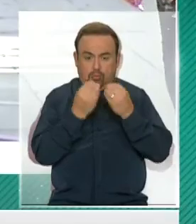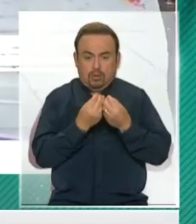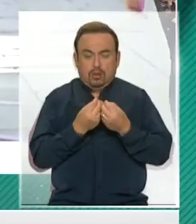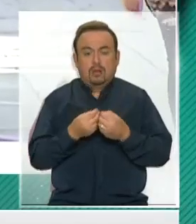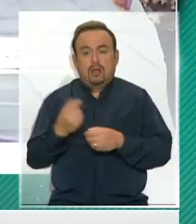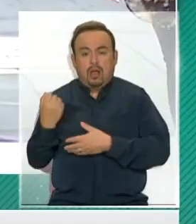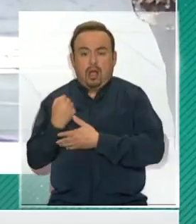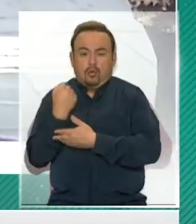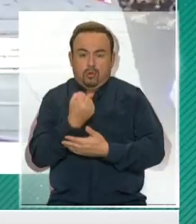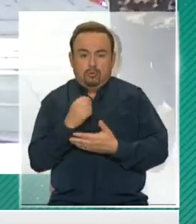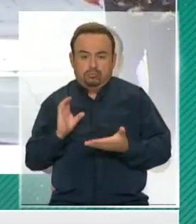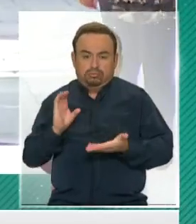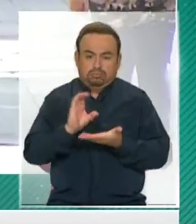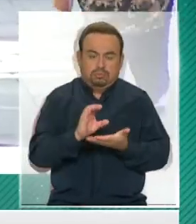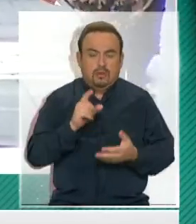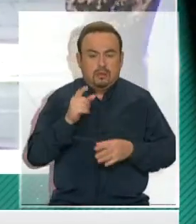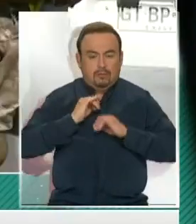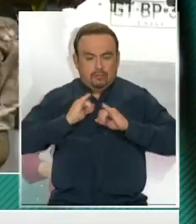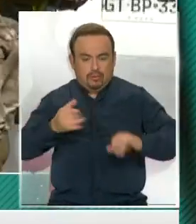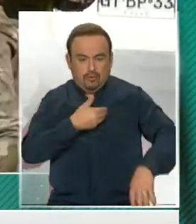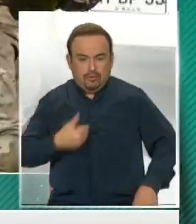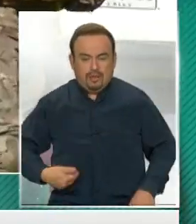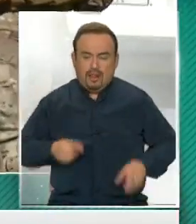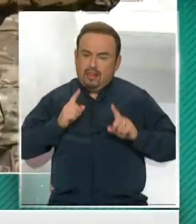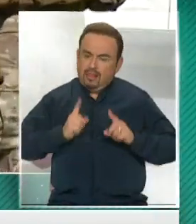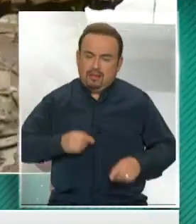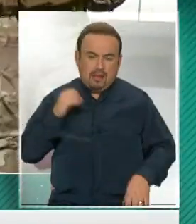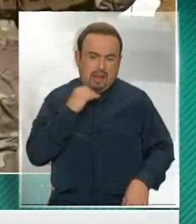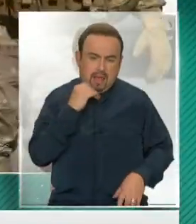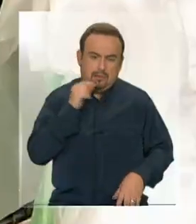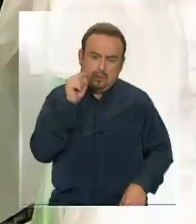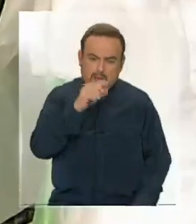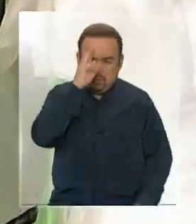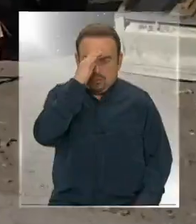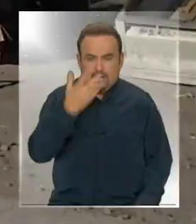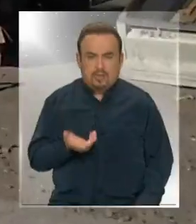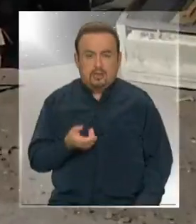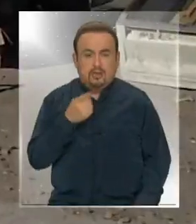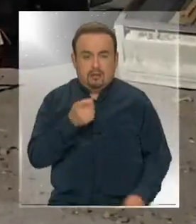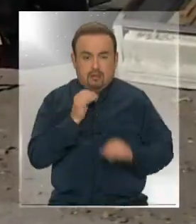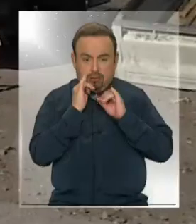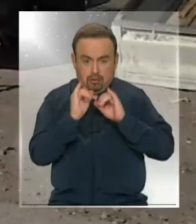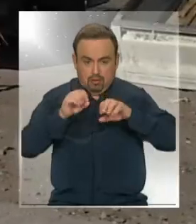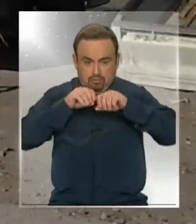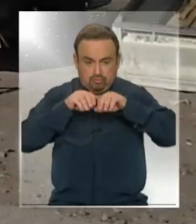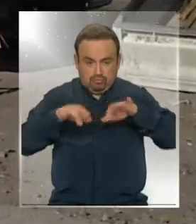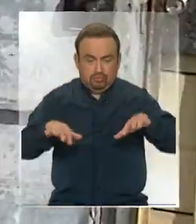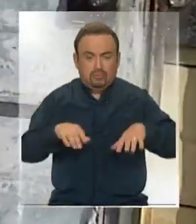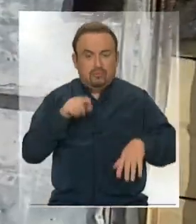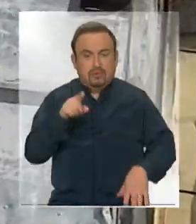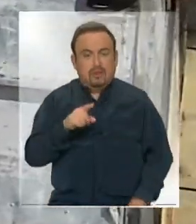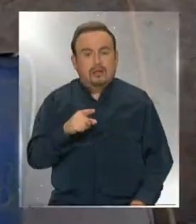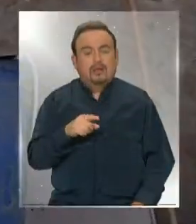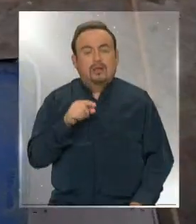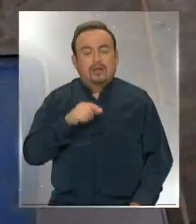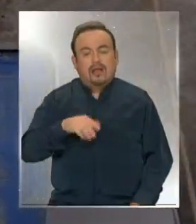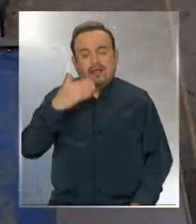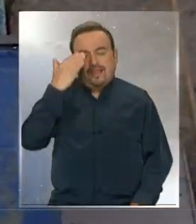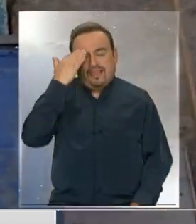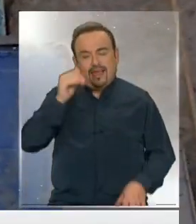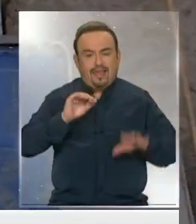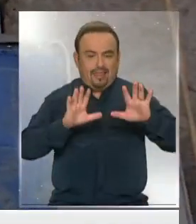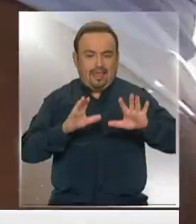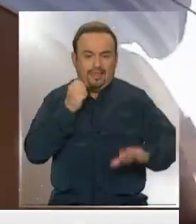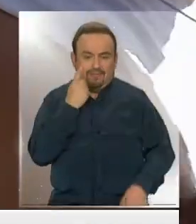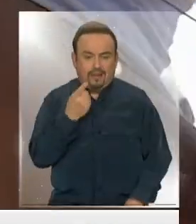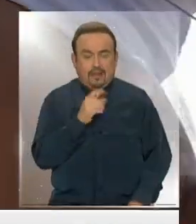que la ayuda financiera y económica que ha anunciado el gobierno llegue rápidamente a Puente Alto. El informe epidemiológico del día 10 de abril, un